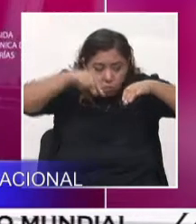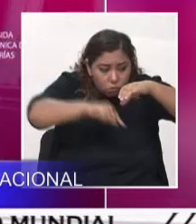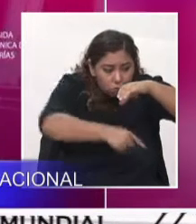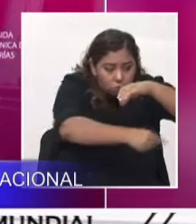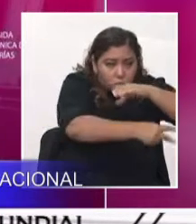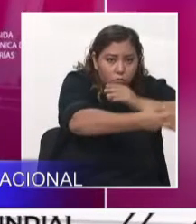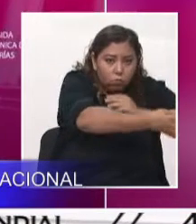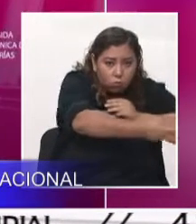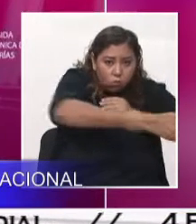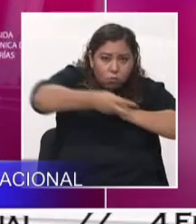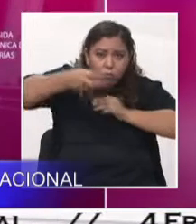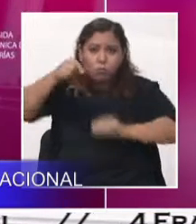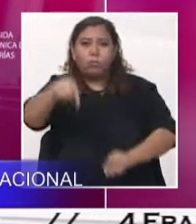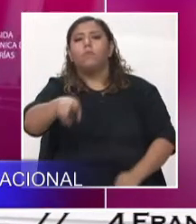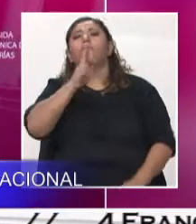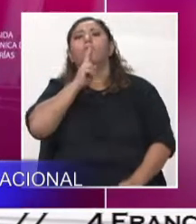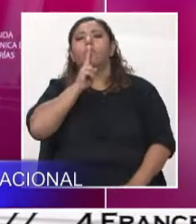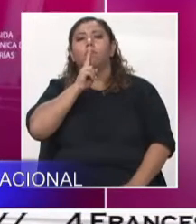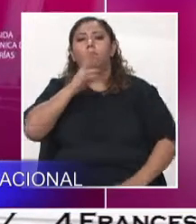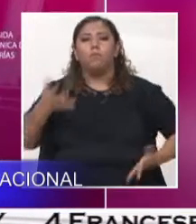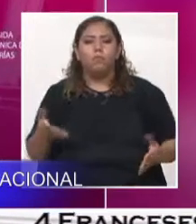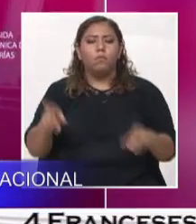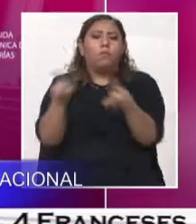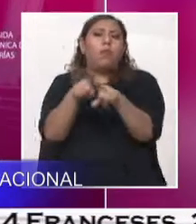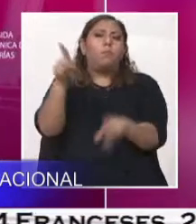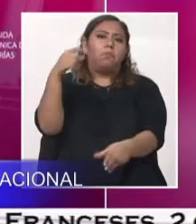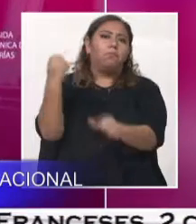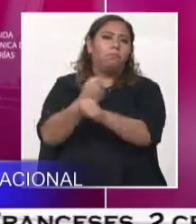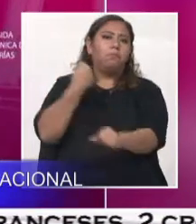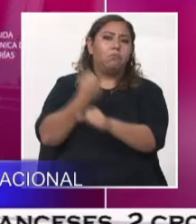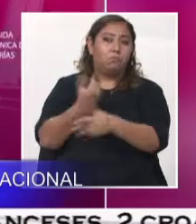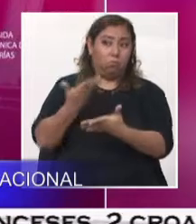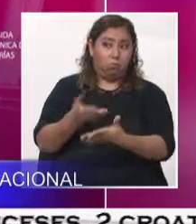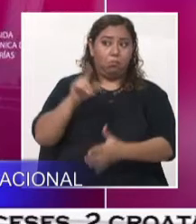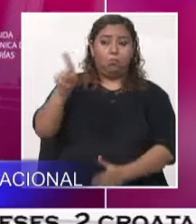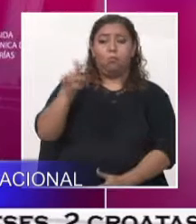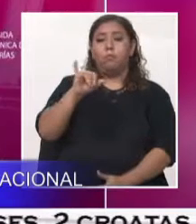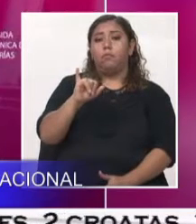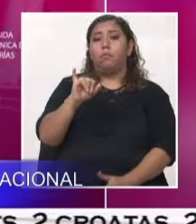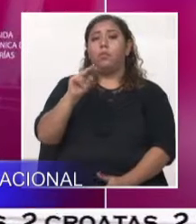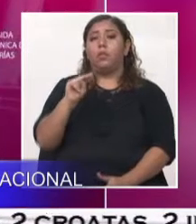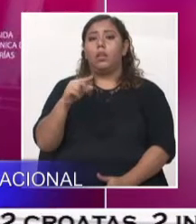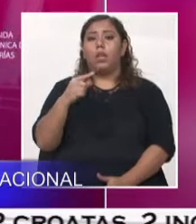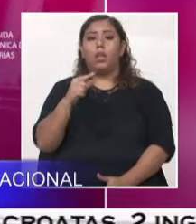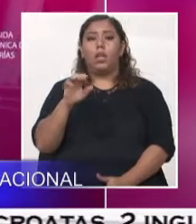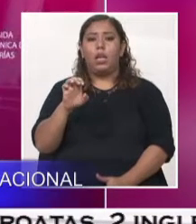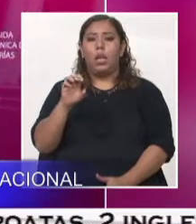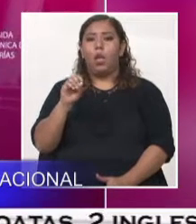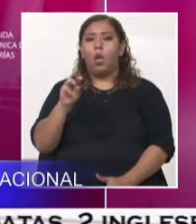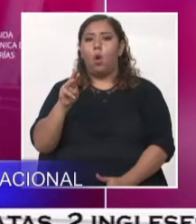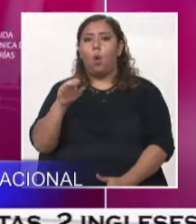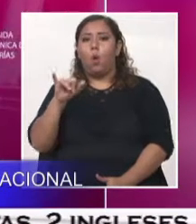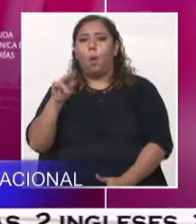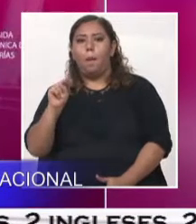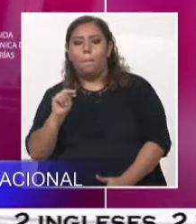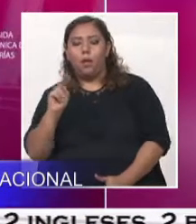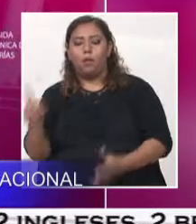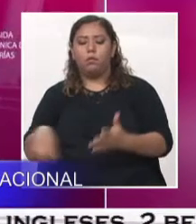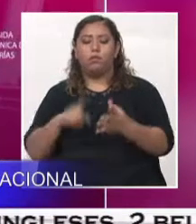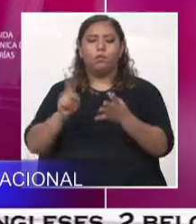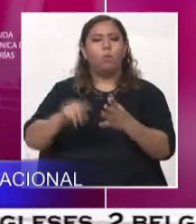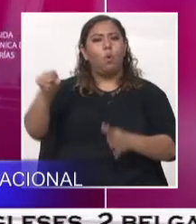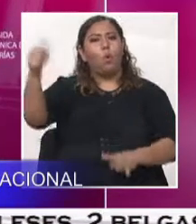Hondureño de Geología. Entonces, también va a estar Pablo Rodríguez, quien es el que maneja el programa Gar